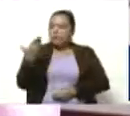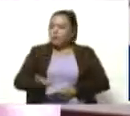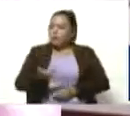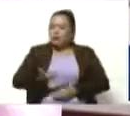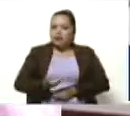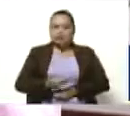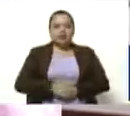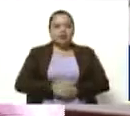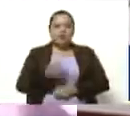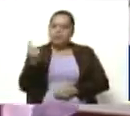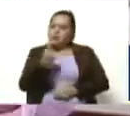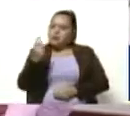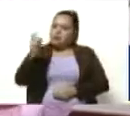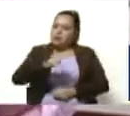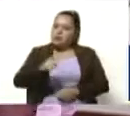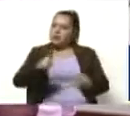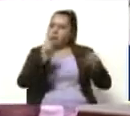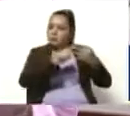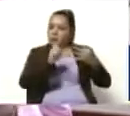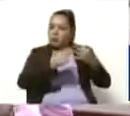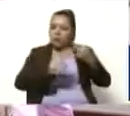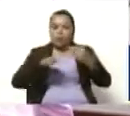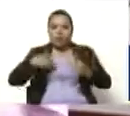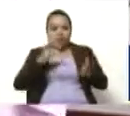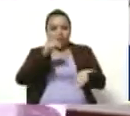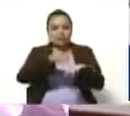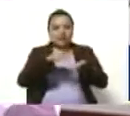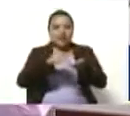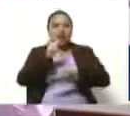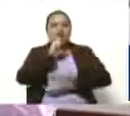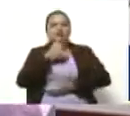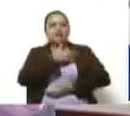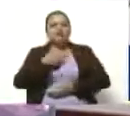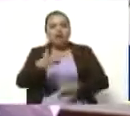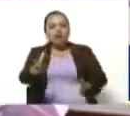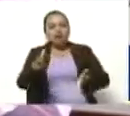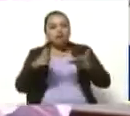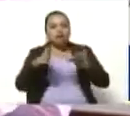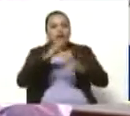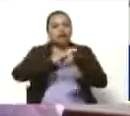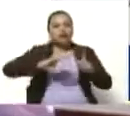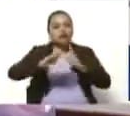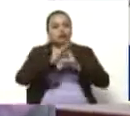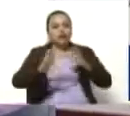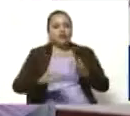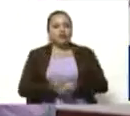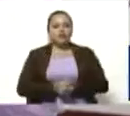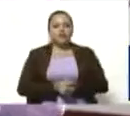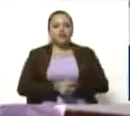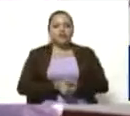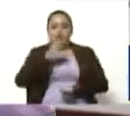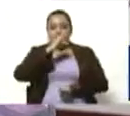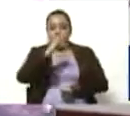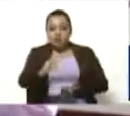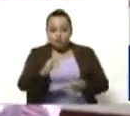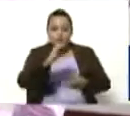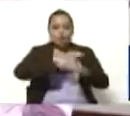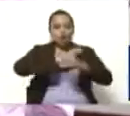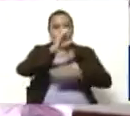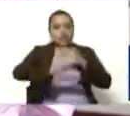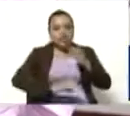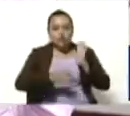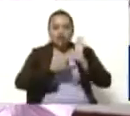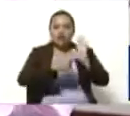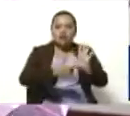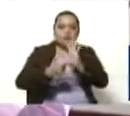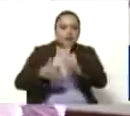requisitos que necesita para postularse el premio. Entonces, mandan la información, digamos, su expediente, lo que demuestra